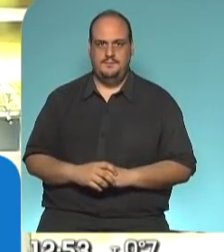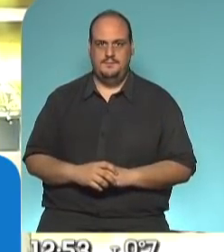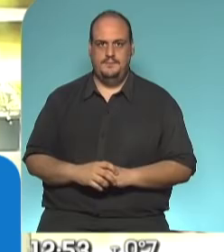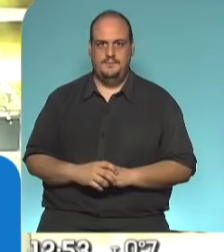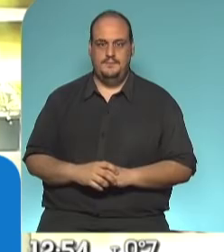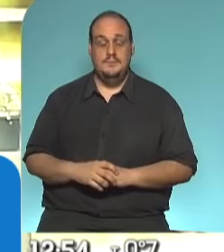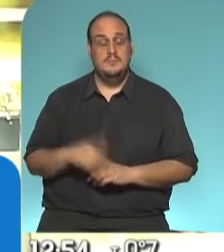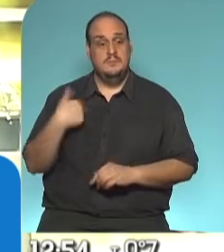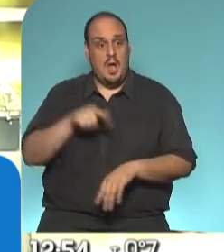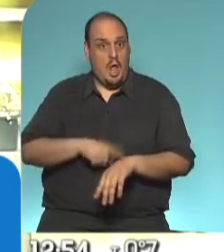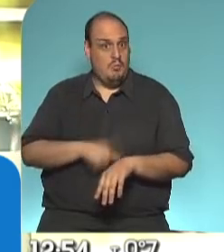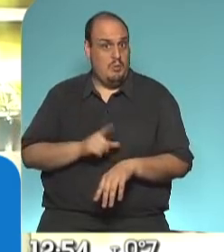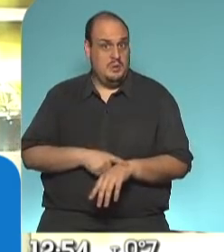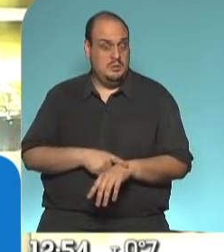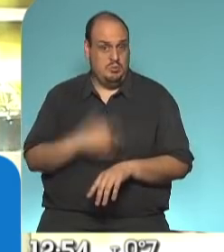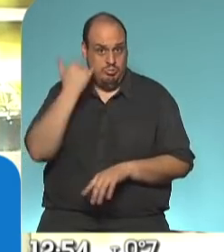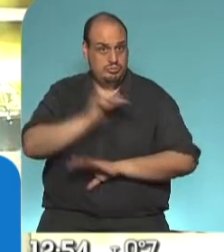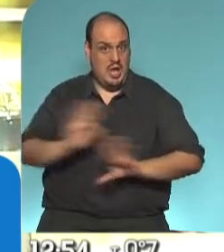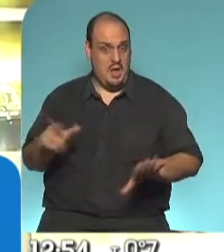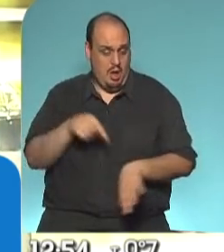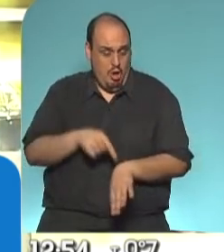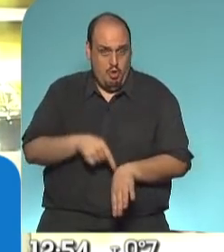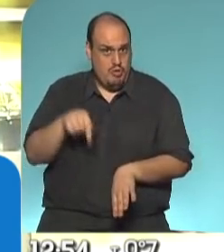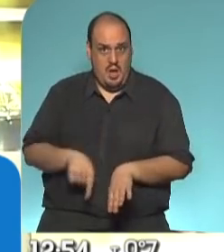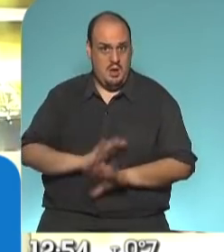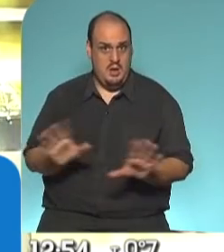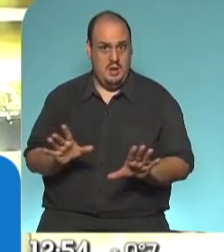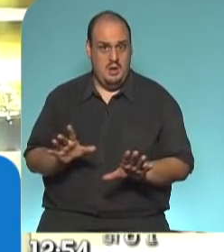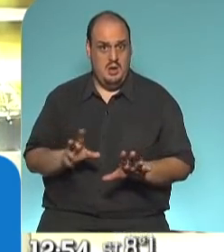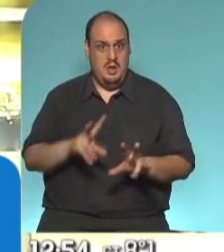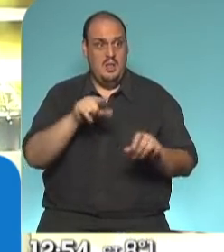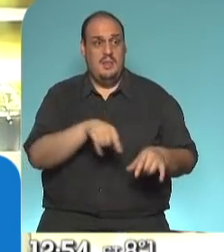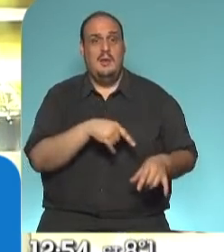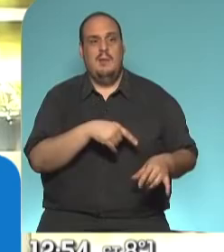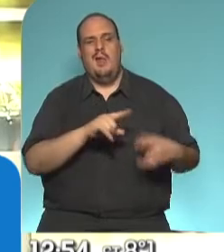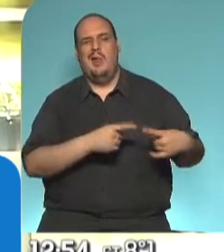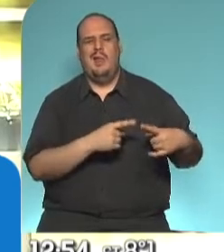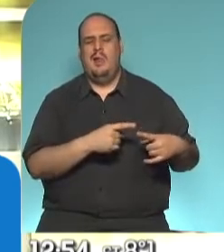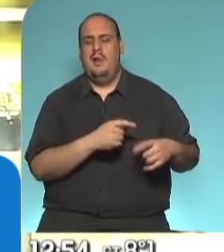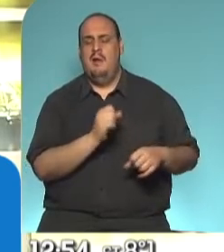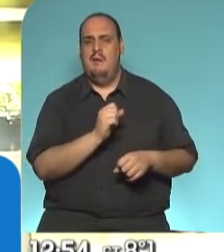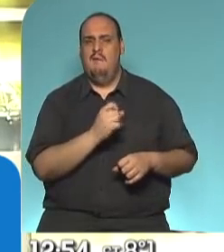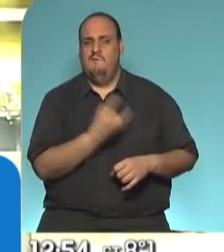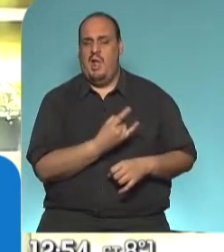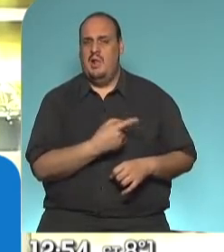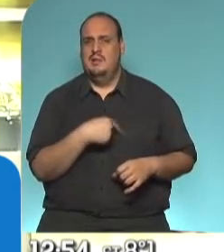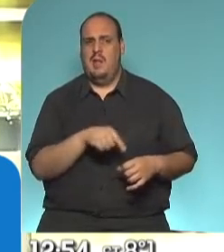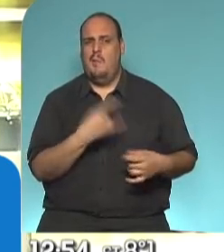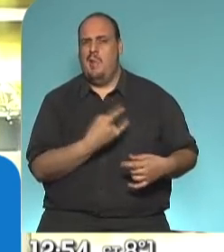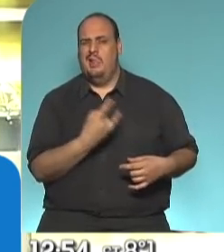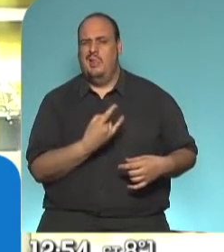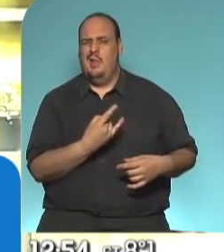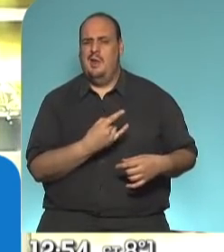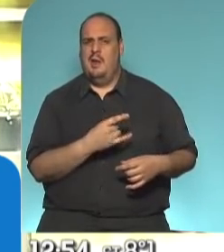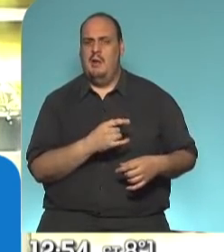Ha llegado el momento de dejar de lado las falsas disputas, las falsas mentiras, como